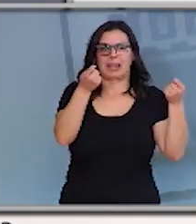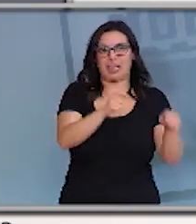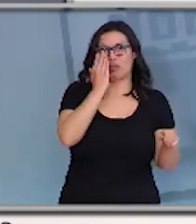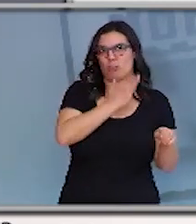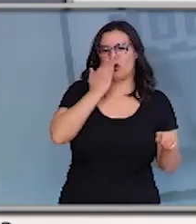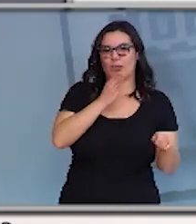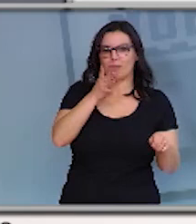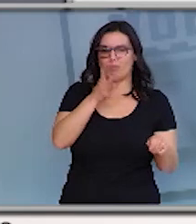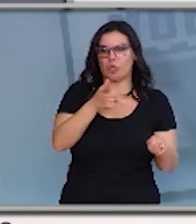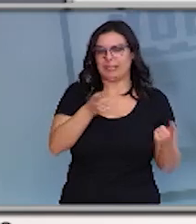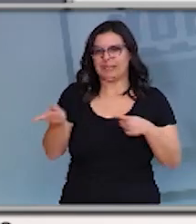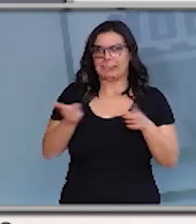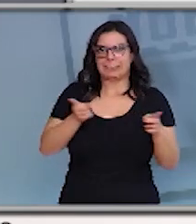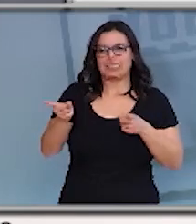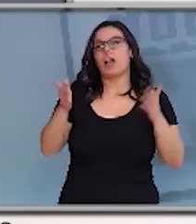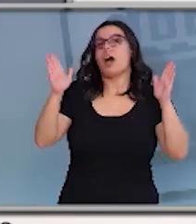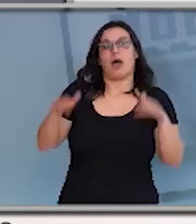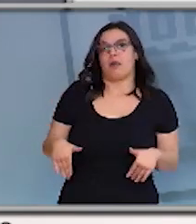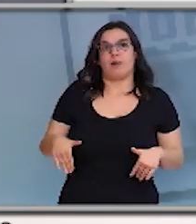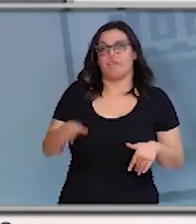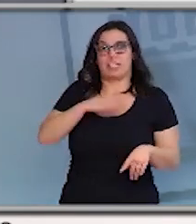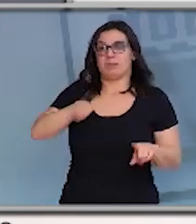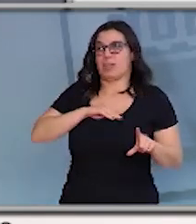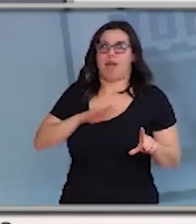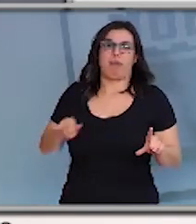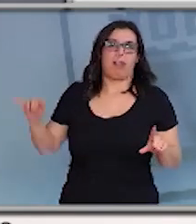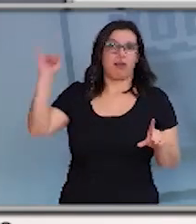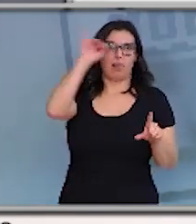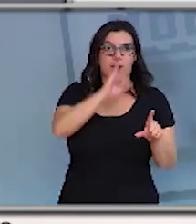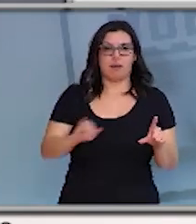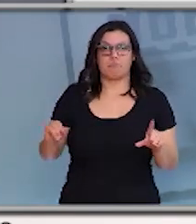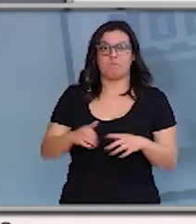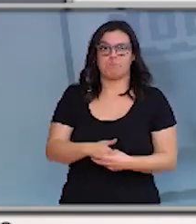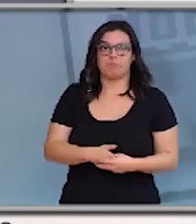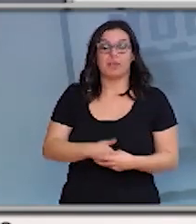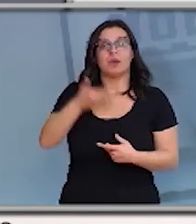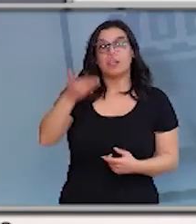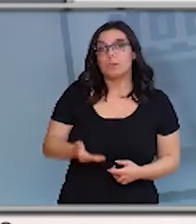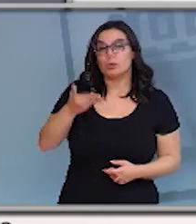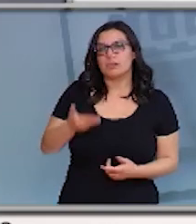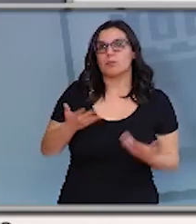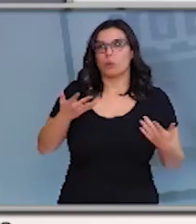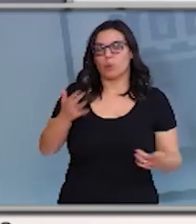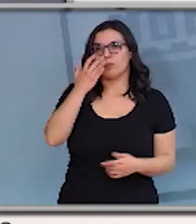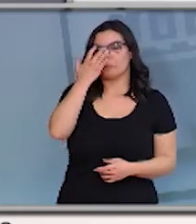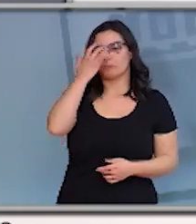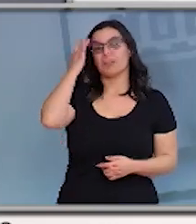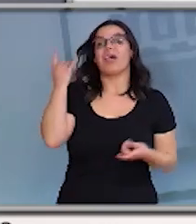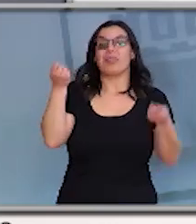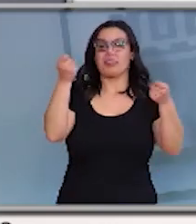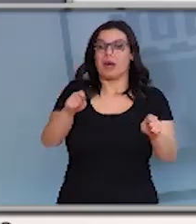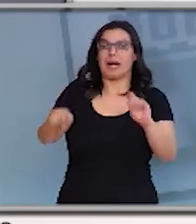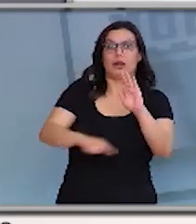evidentemente, se ha extendido en toda España. O que sí que é importante é que, antes do cerro total,